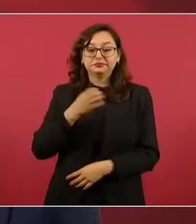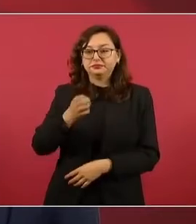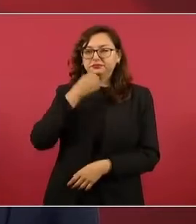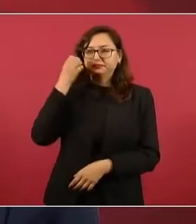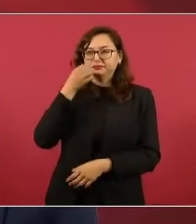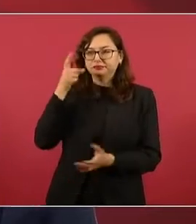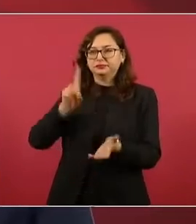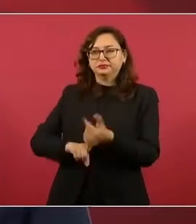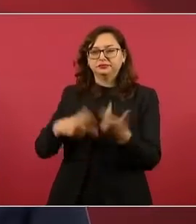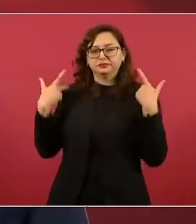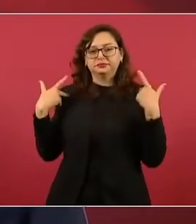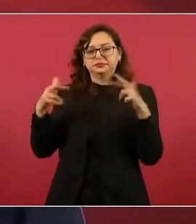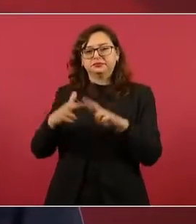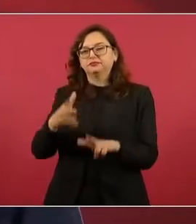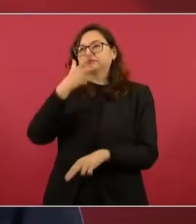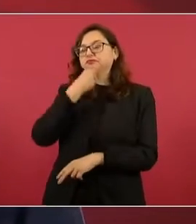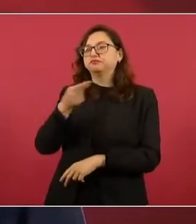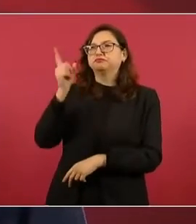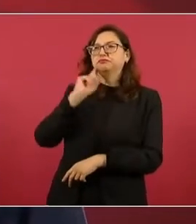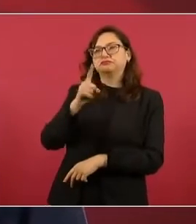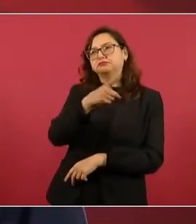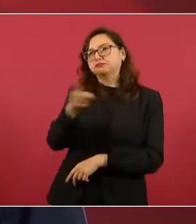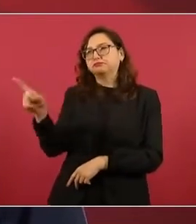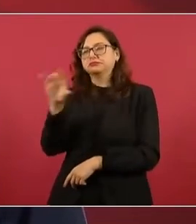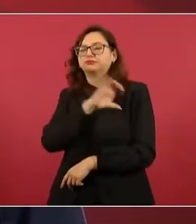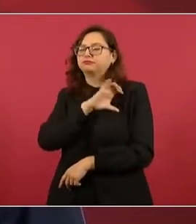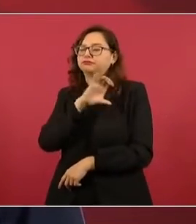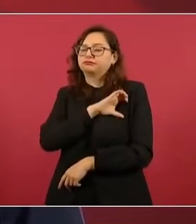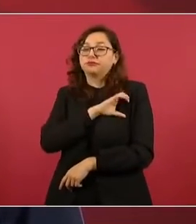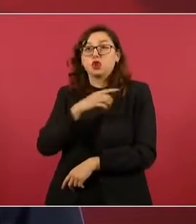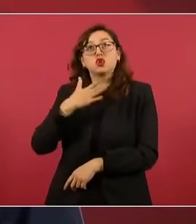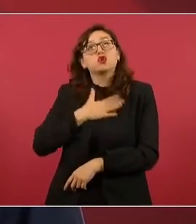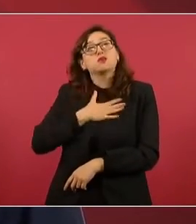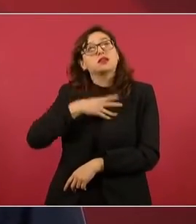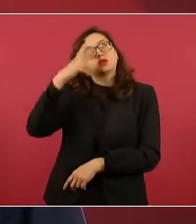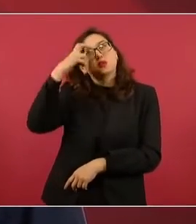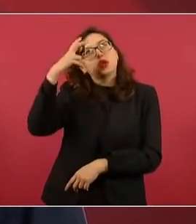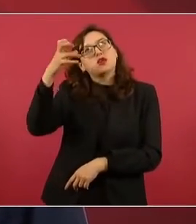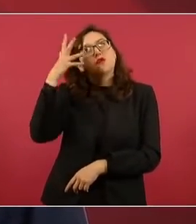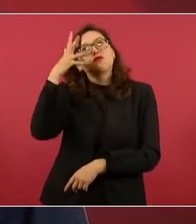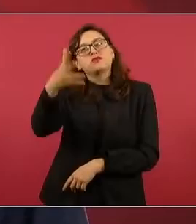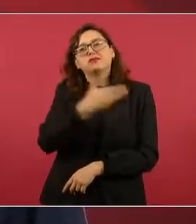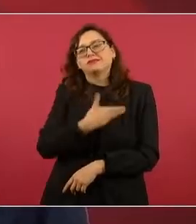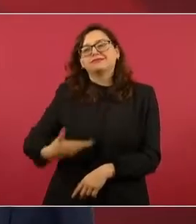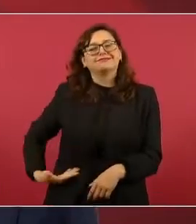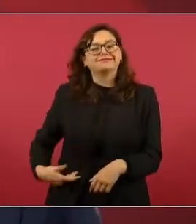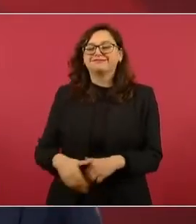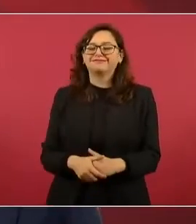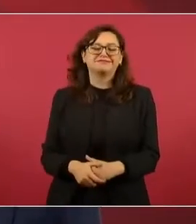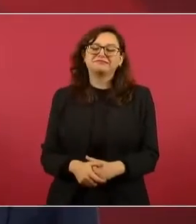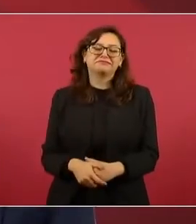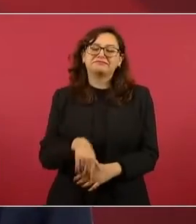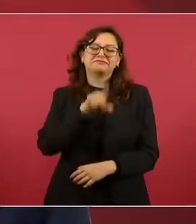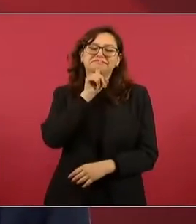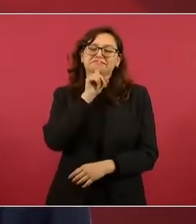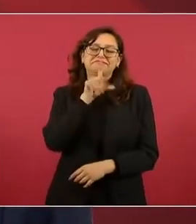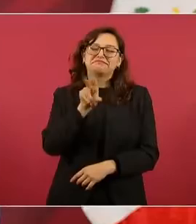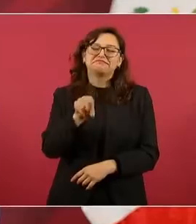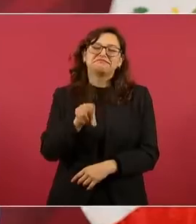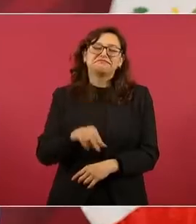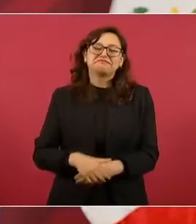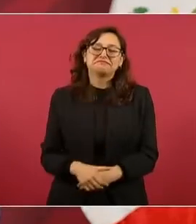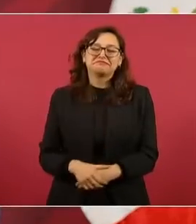maestros. No pensaba yo en ser presidente, pero era yo muy feliz,